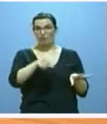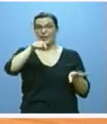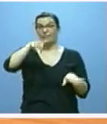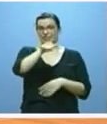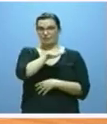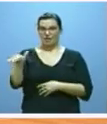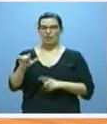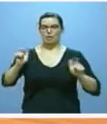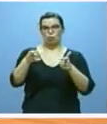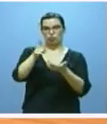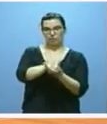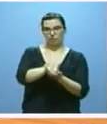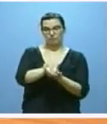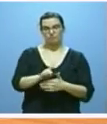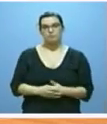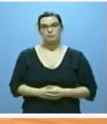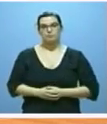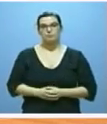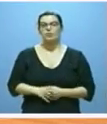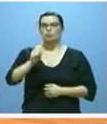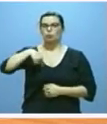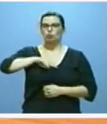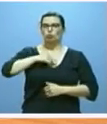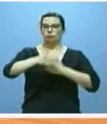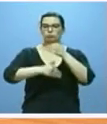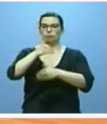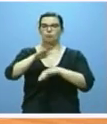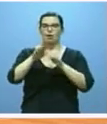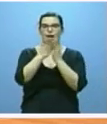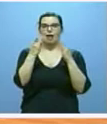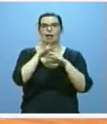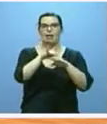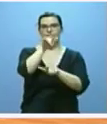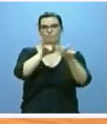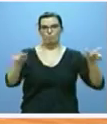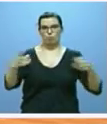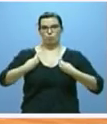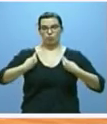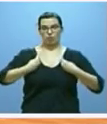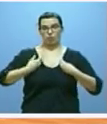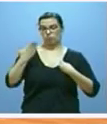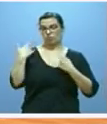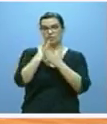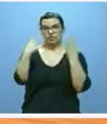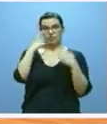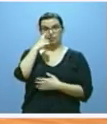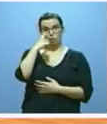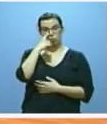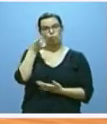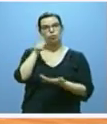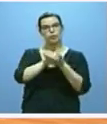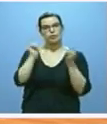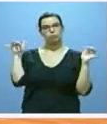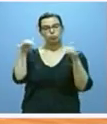un nuevo encuentro y seguimos también avanzando en nuestra agenda para la población. El pasado 16 de junio volvió a reunirse